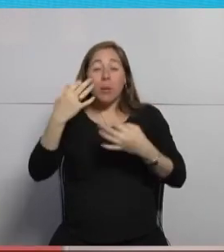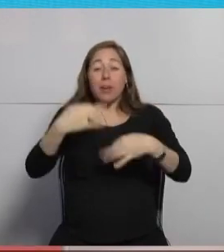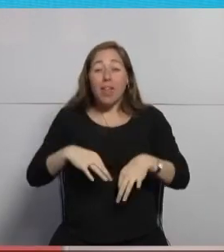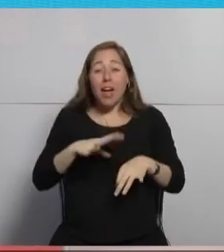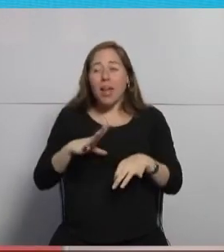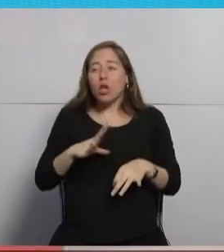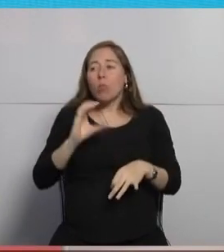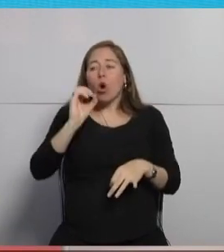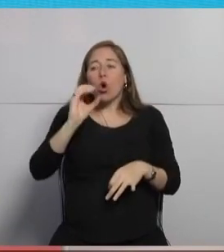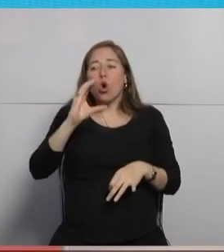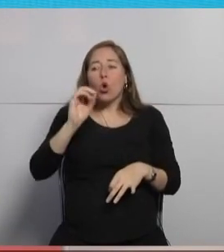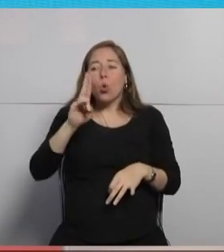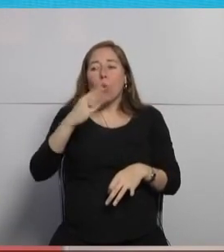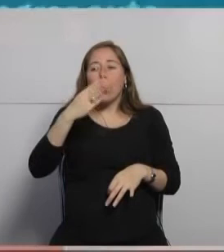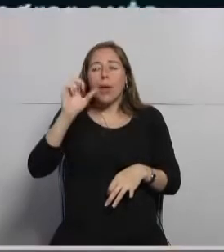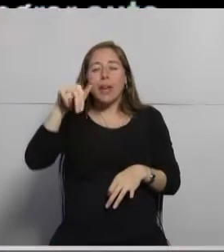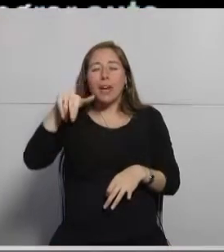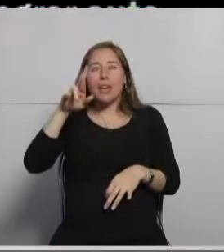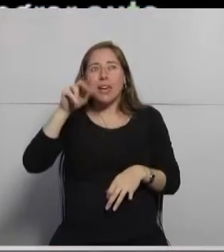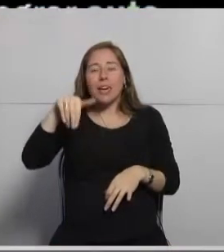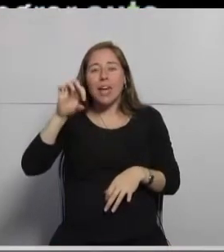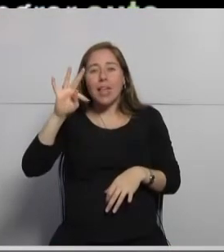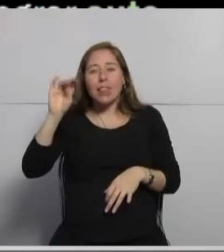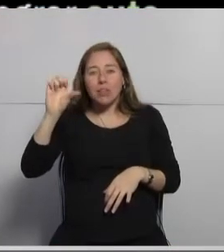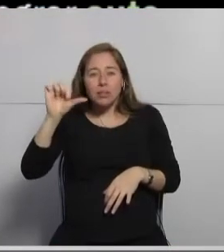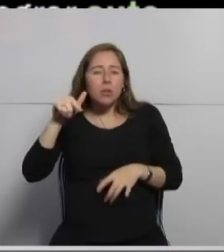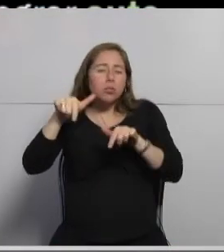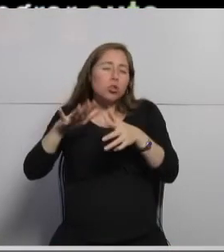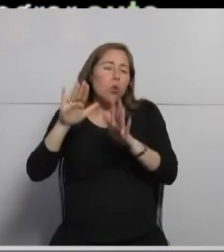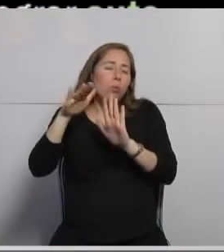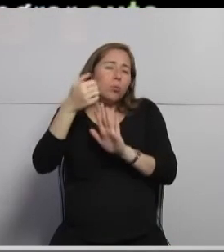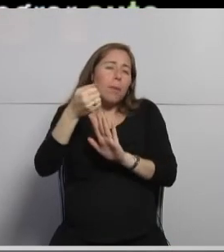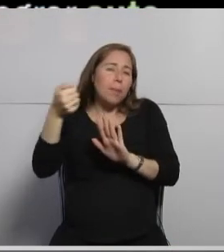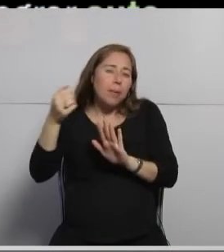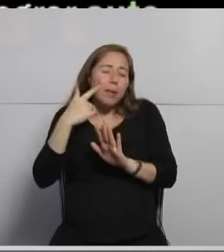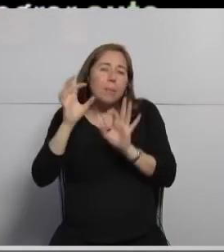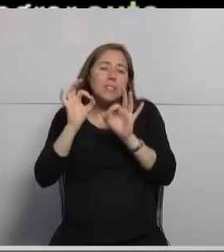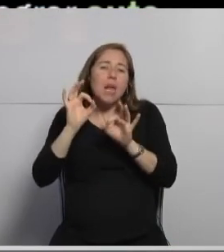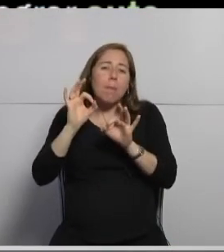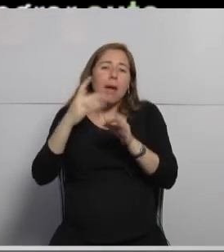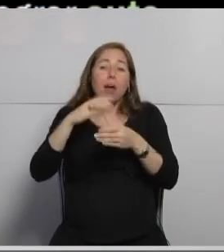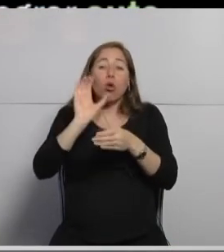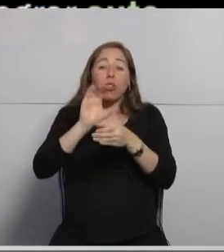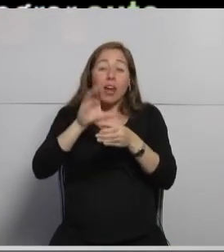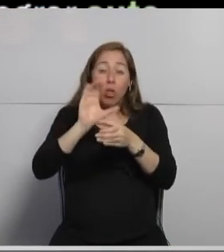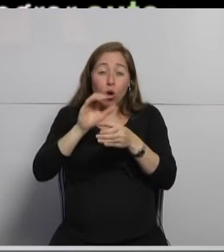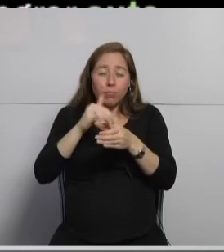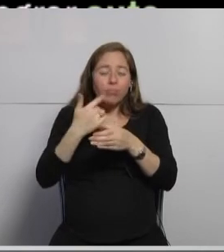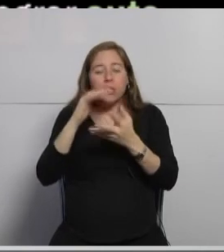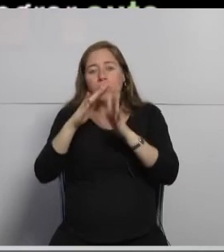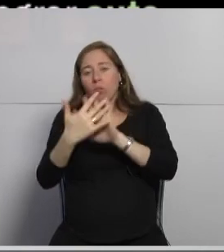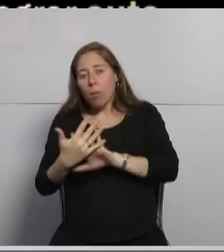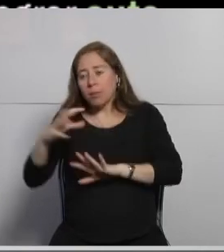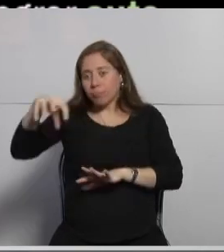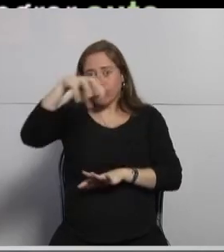un orquestador open source para contenedores para contenedores los que ya trabajamos con contenedores sabemos que muchas